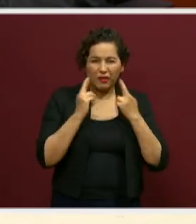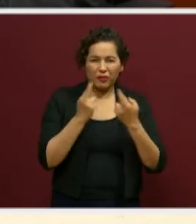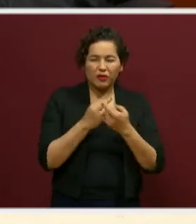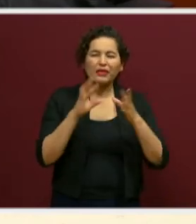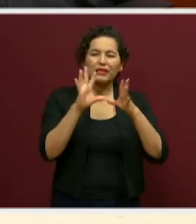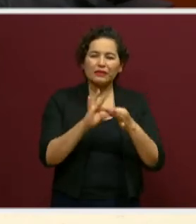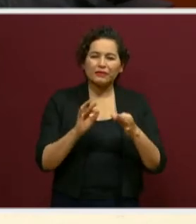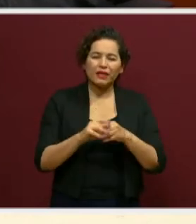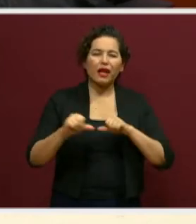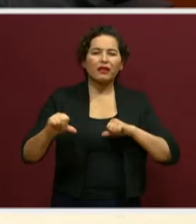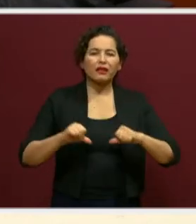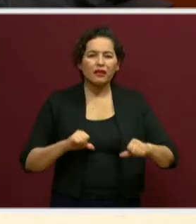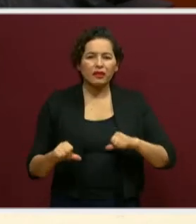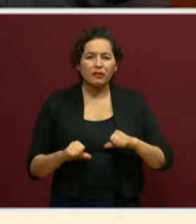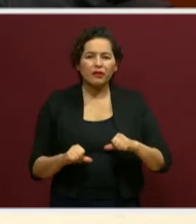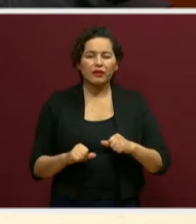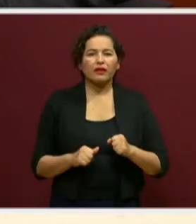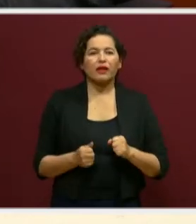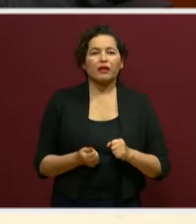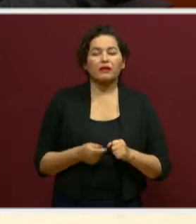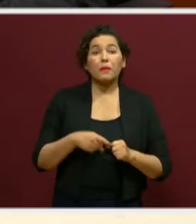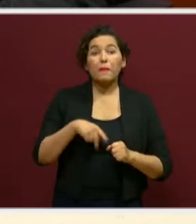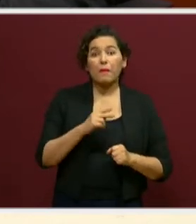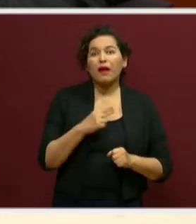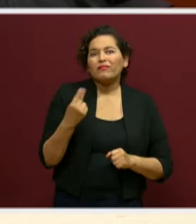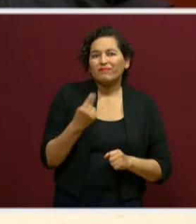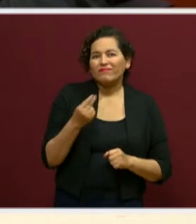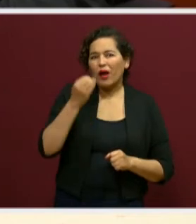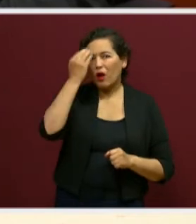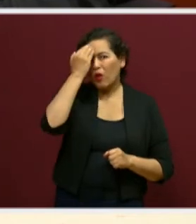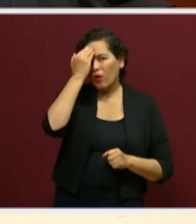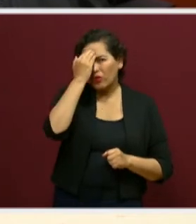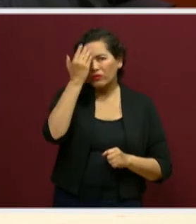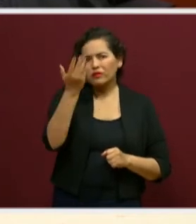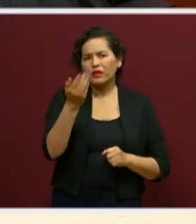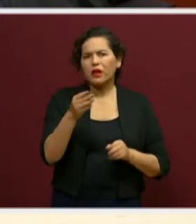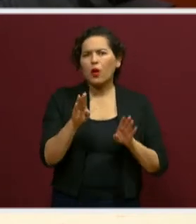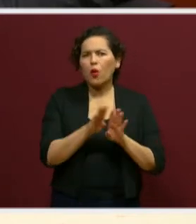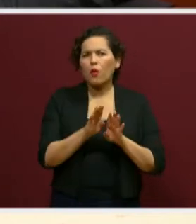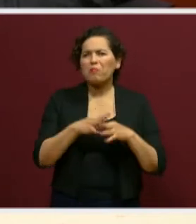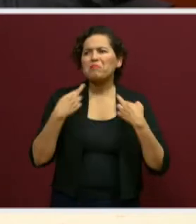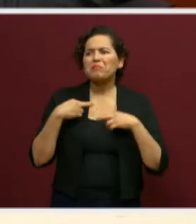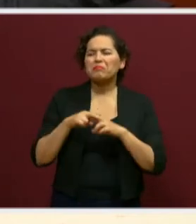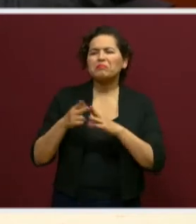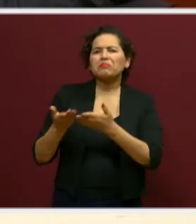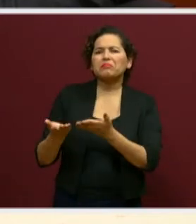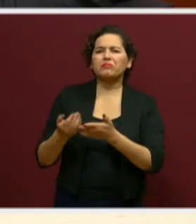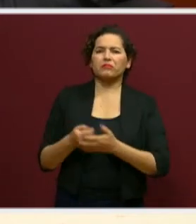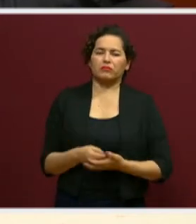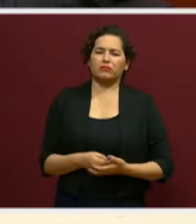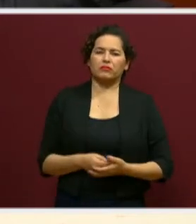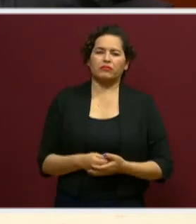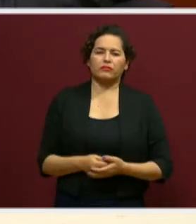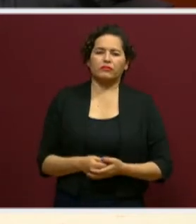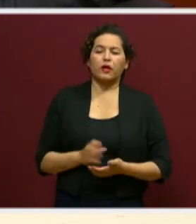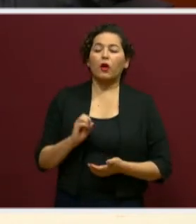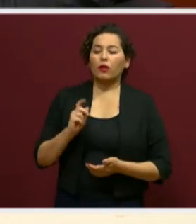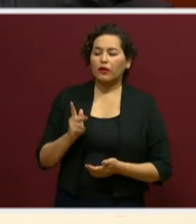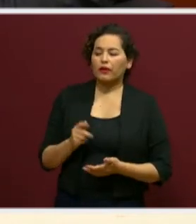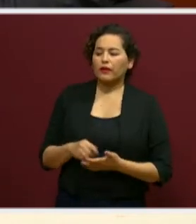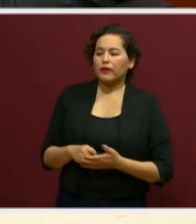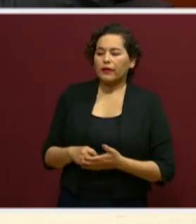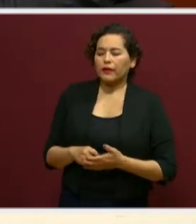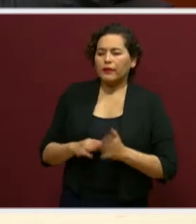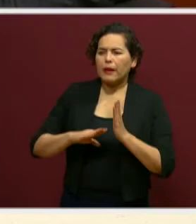conocer cómo se percibe a los compañeros maestros. Así es. Estrategias que implementaron como colectivo para